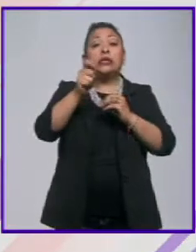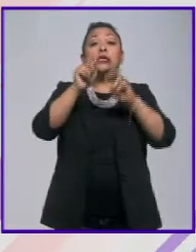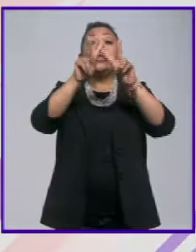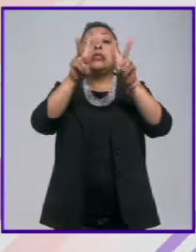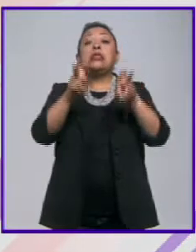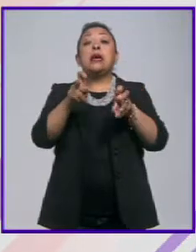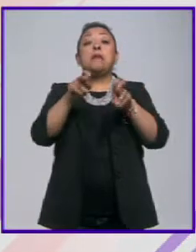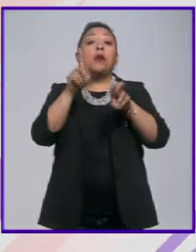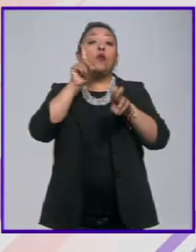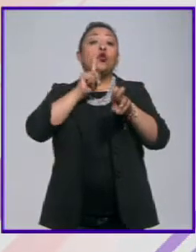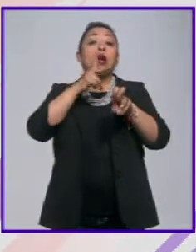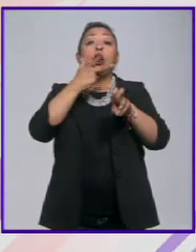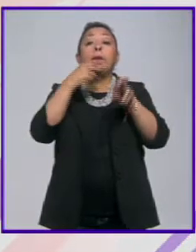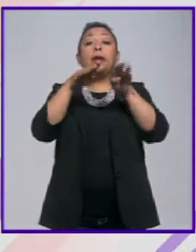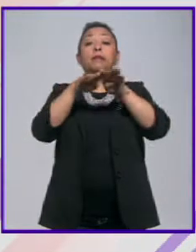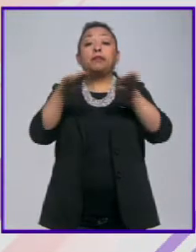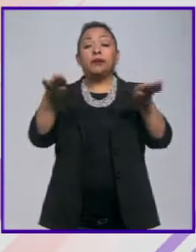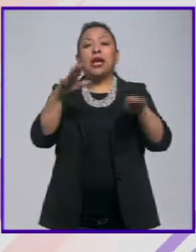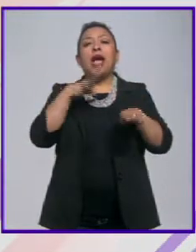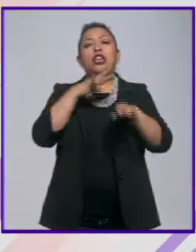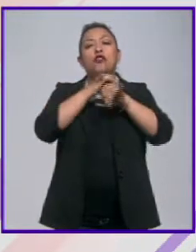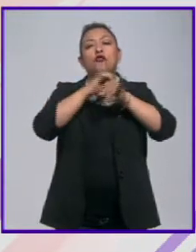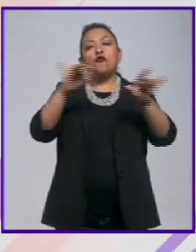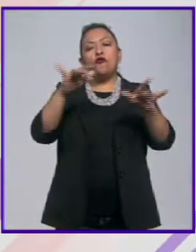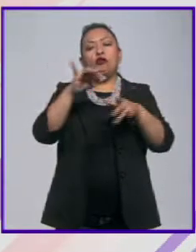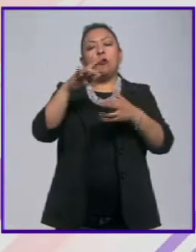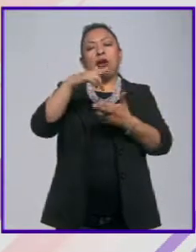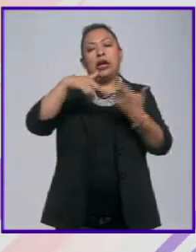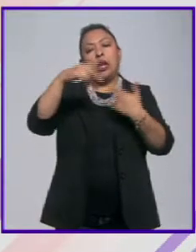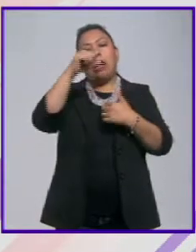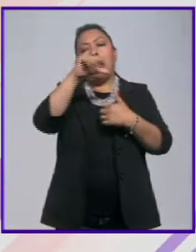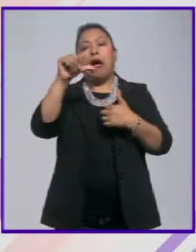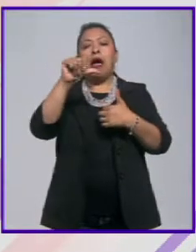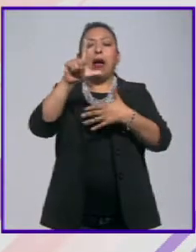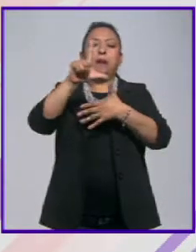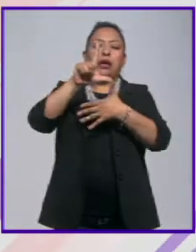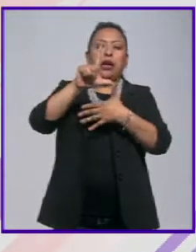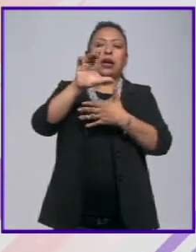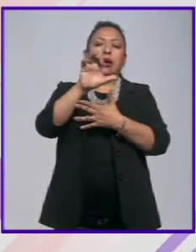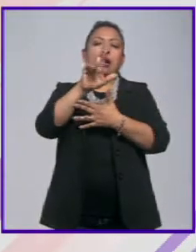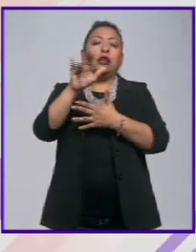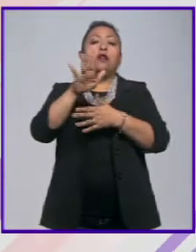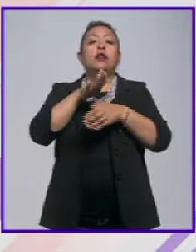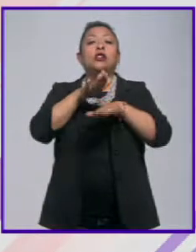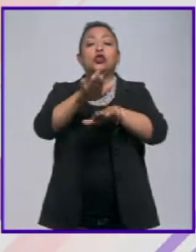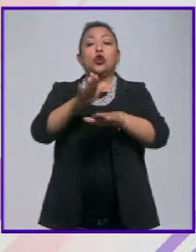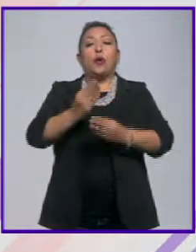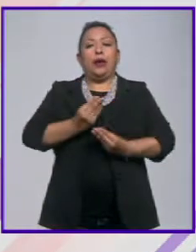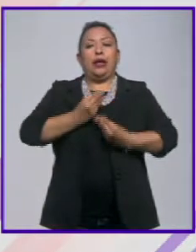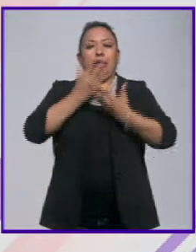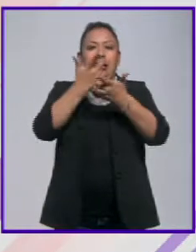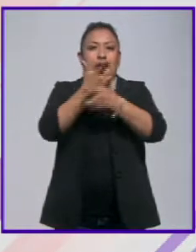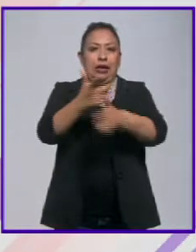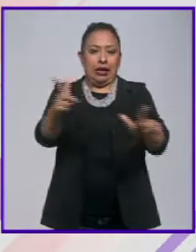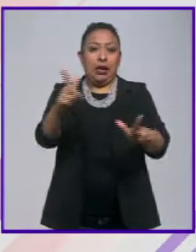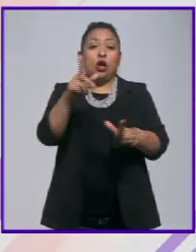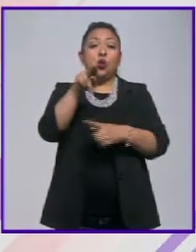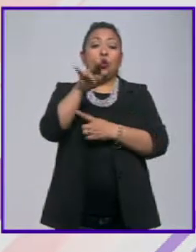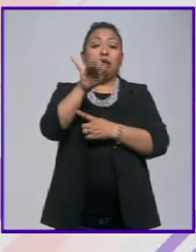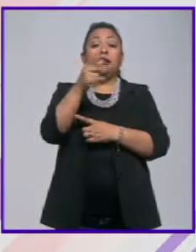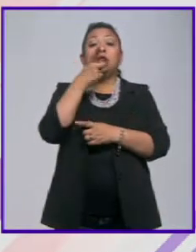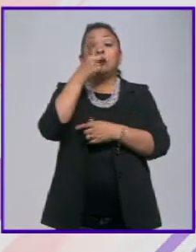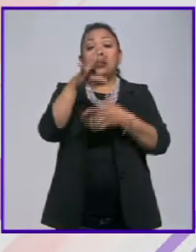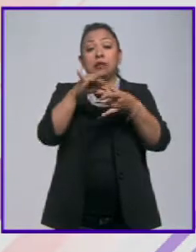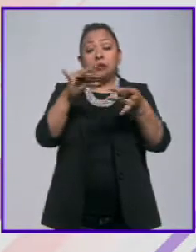tema de género. Se trata del Informe Regional para América Latina y el Caribe sobre la libertad de expresión de la UNESCO que revela que el